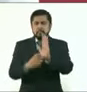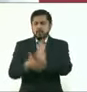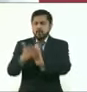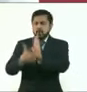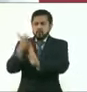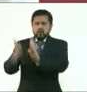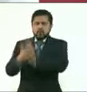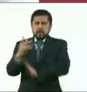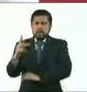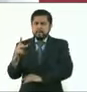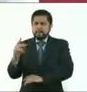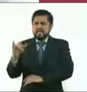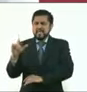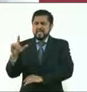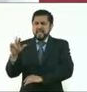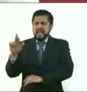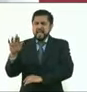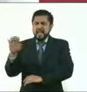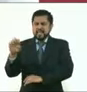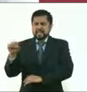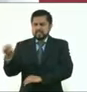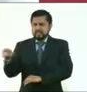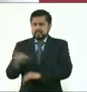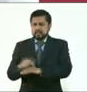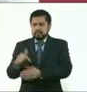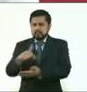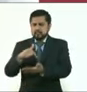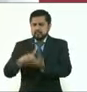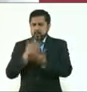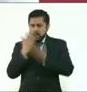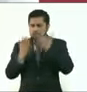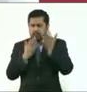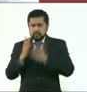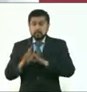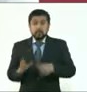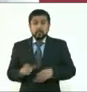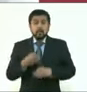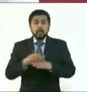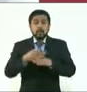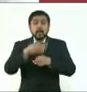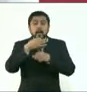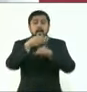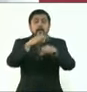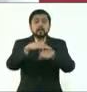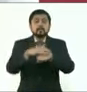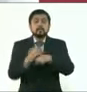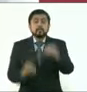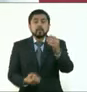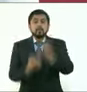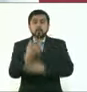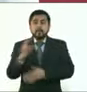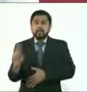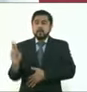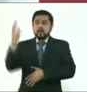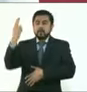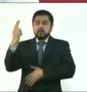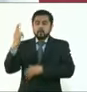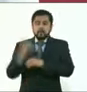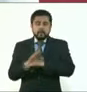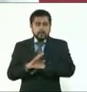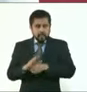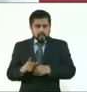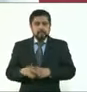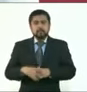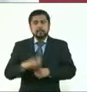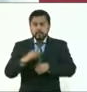También informo que va a haber un nuevo campus también de la Universidad Rosario Castellanos, ya vamos a dar todos los